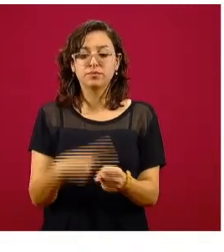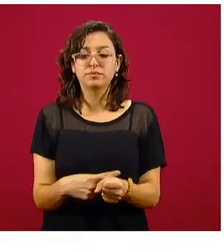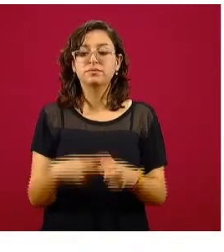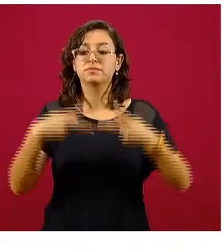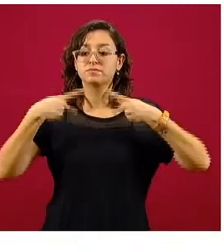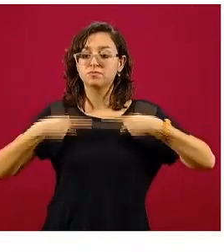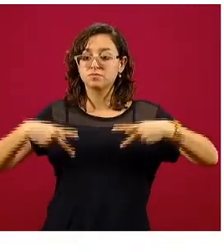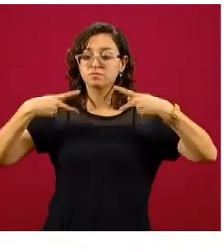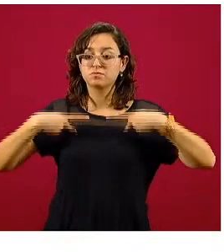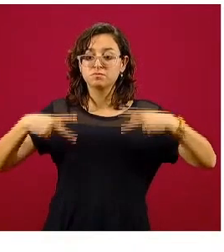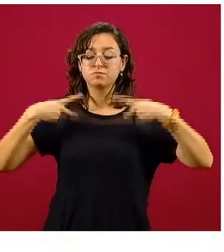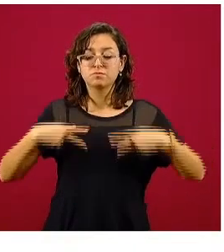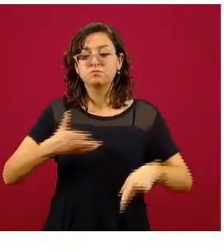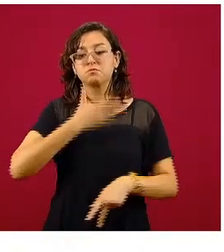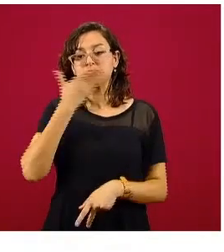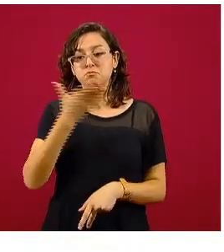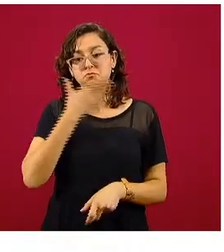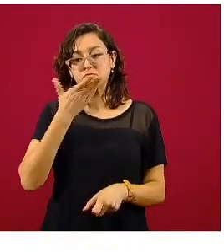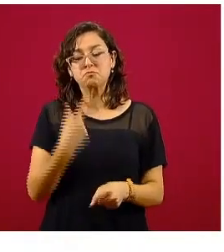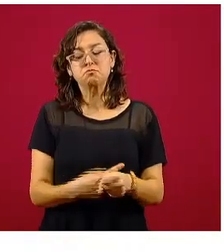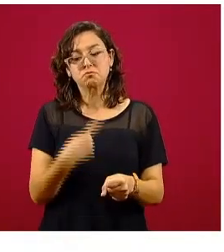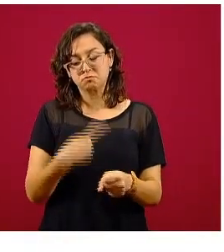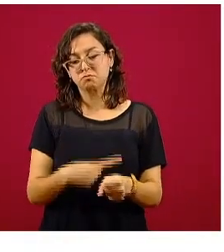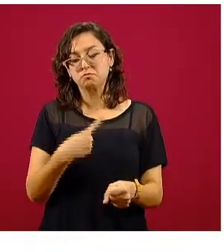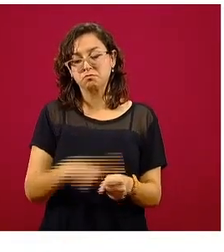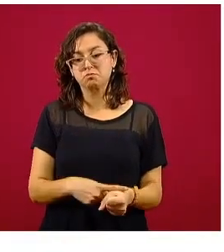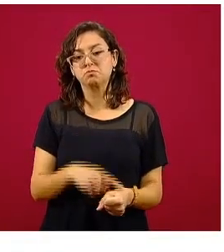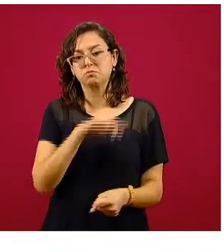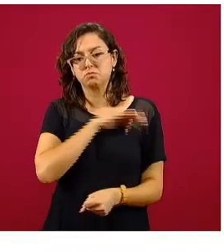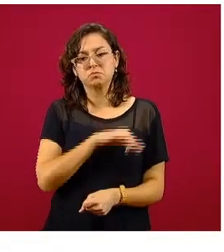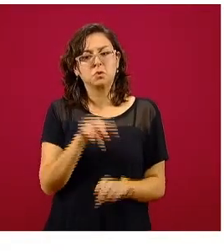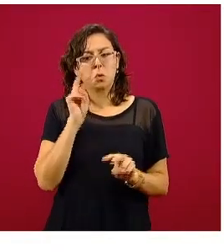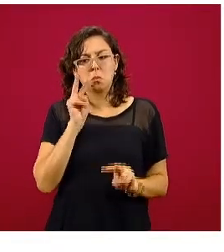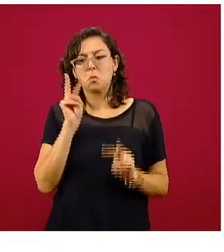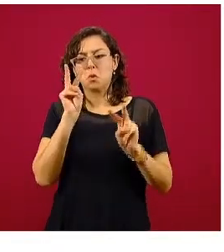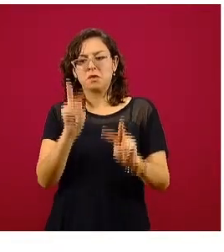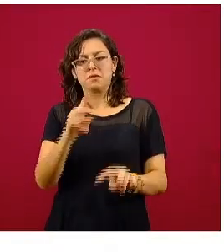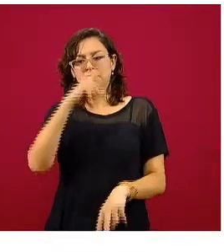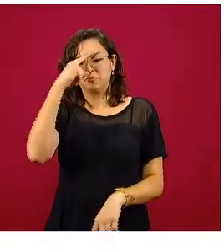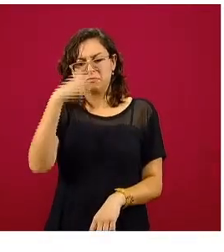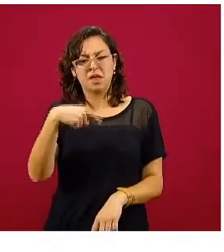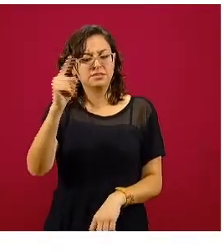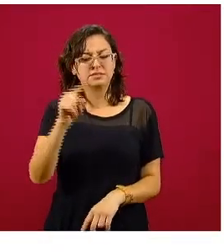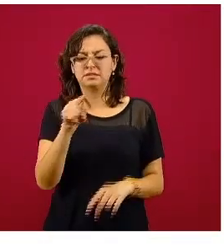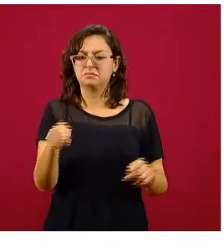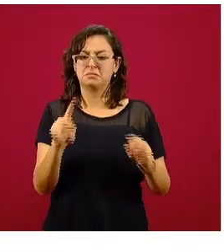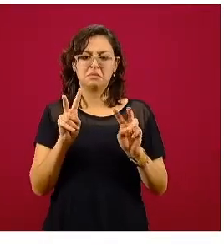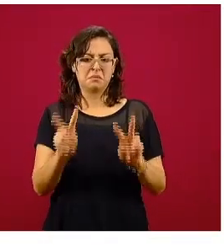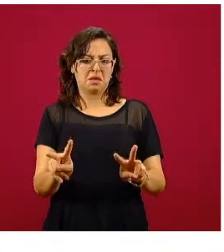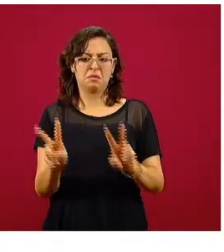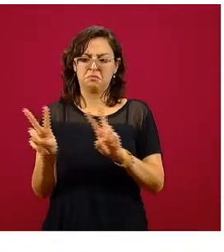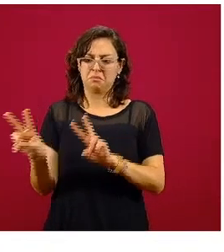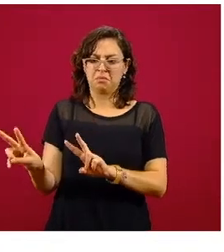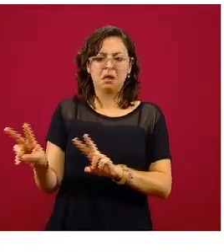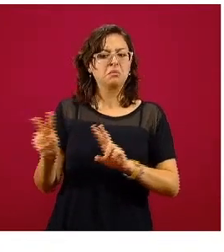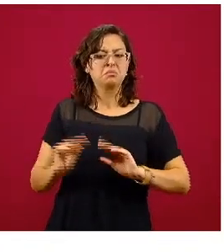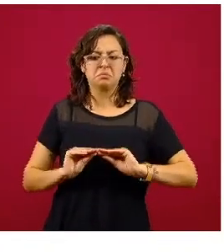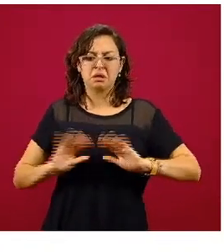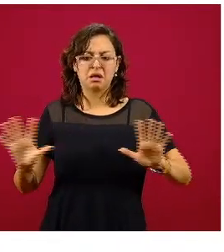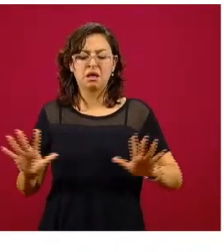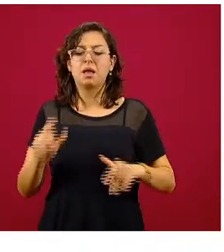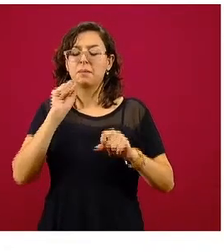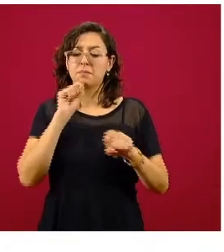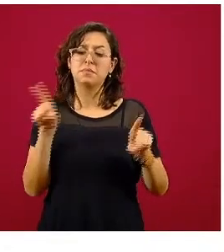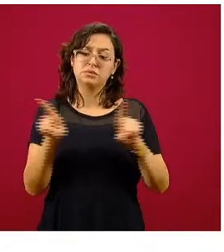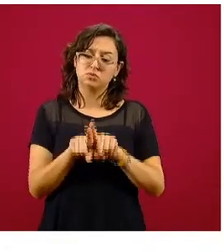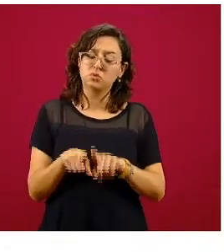personas que mayormente han enfermado y lo podemos ver tranquilamente o fácilmente aquí en la gráfica. Y también, como vemos, las barras